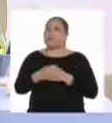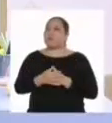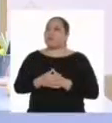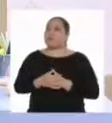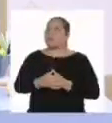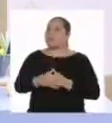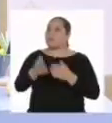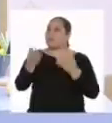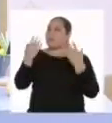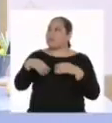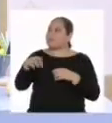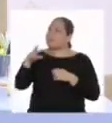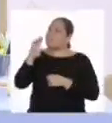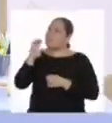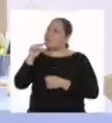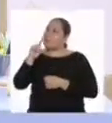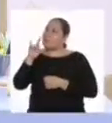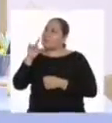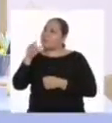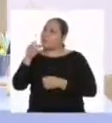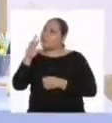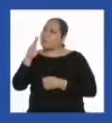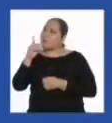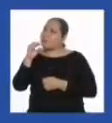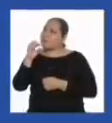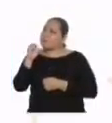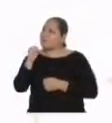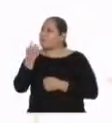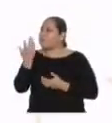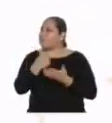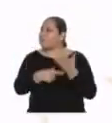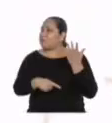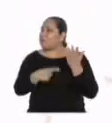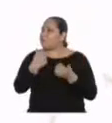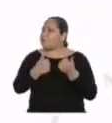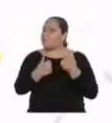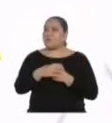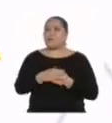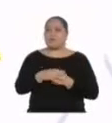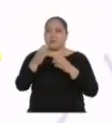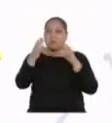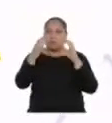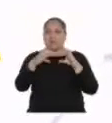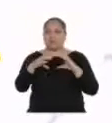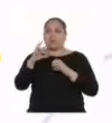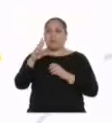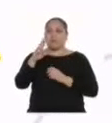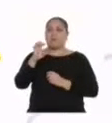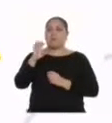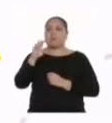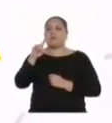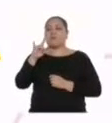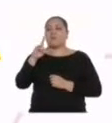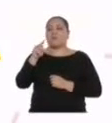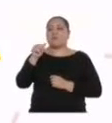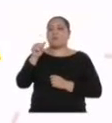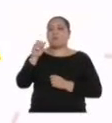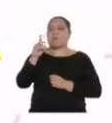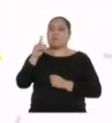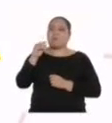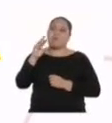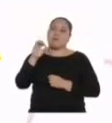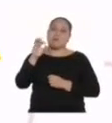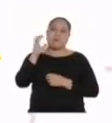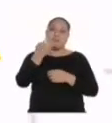¿Y qué son las unidades reguladoras o qué rol desempeñan? Una unidad reguladora vendría a ser